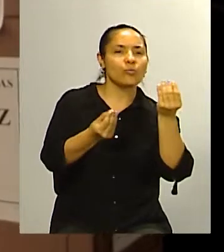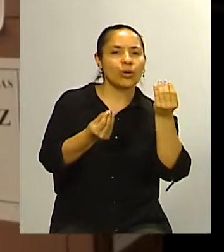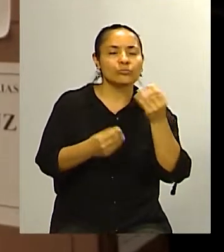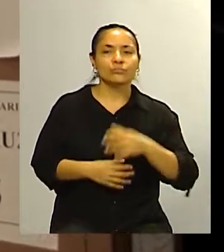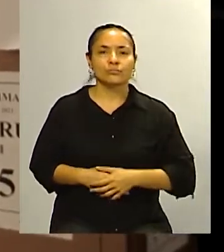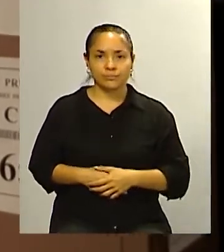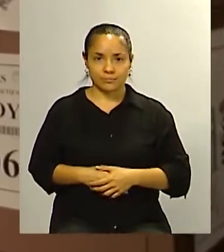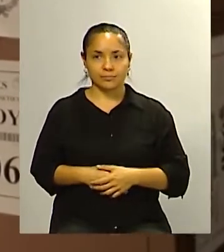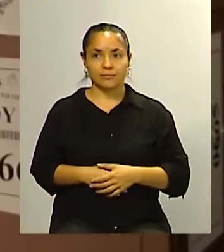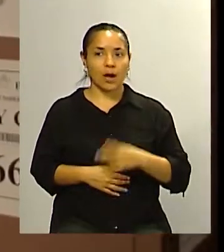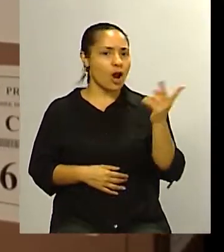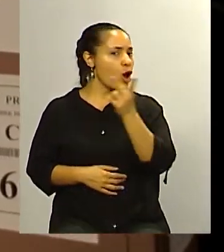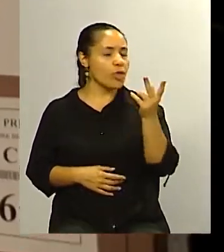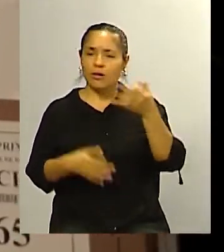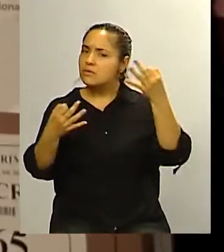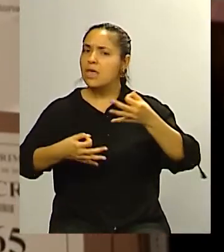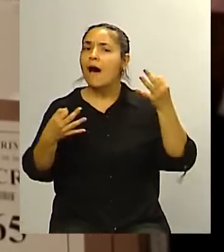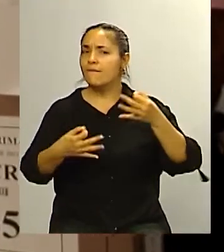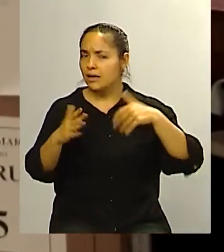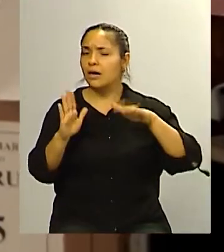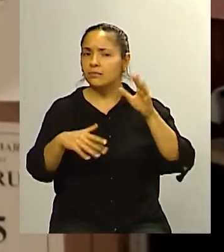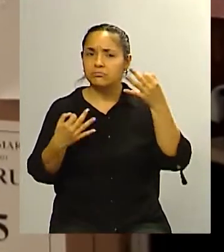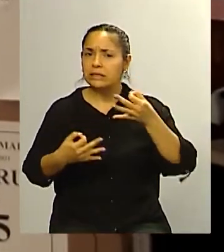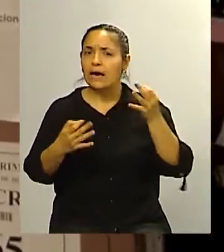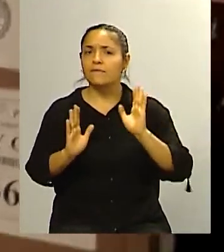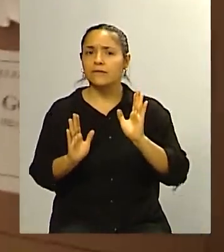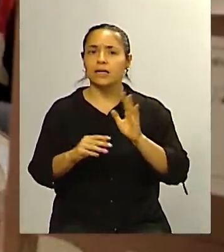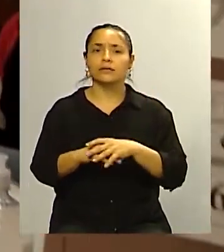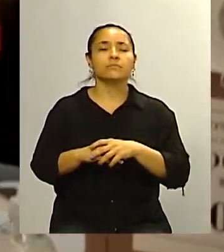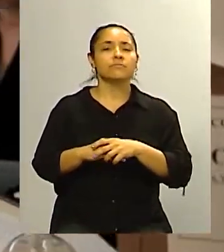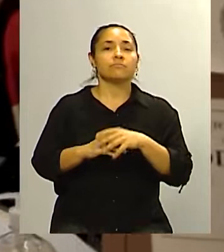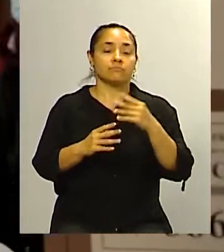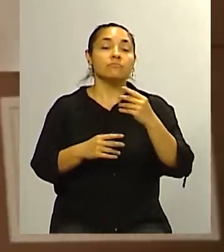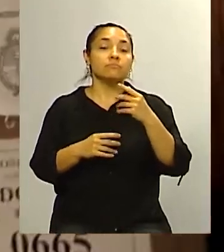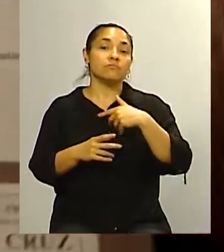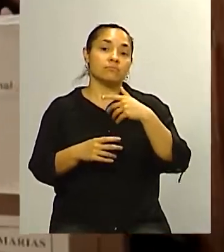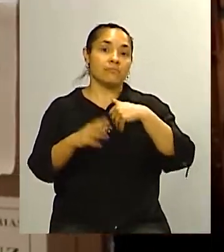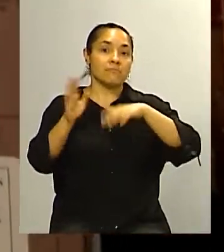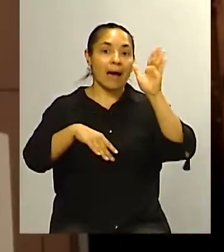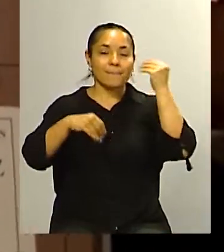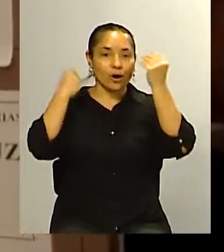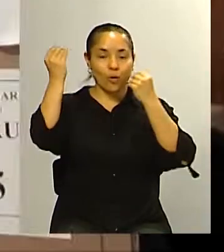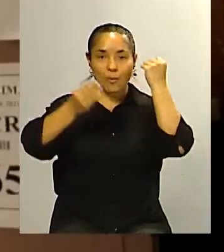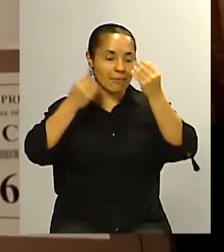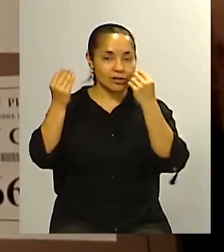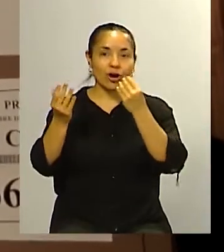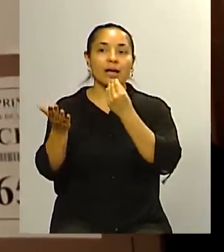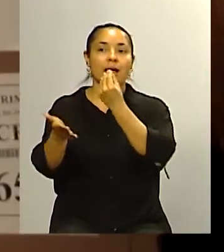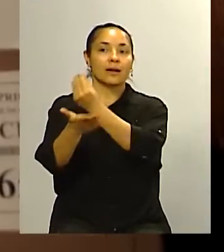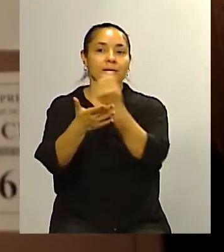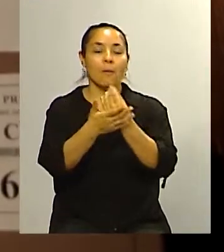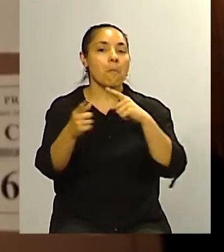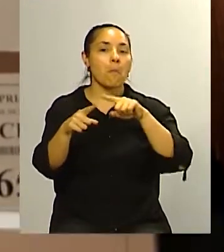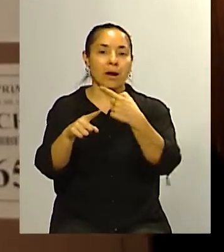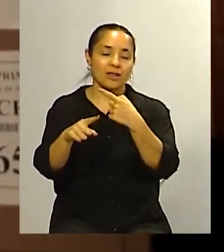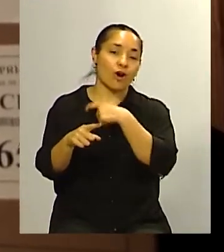ambos son correctos ambos son correctos Claudia porque en definitiva una de las mayores preocupaciones de los dirigentes políticos sean o